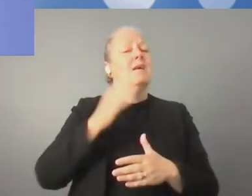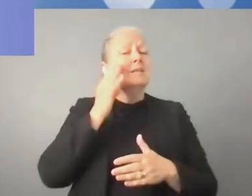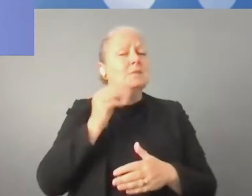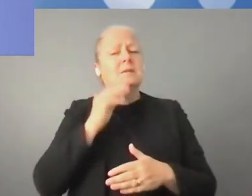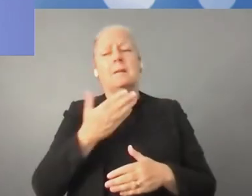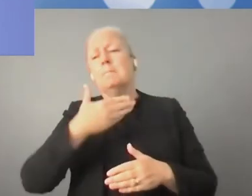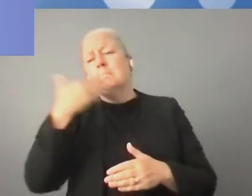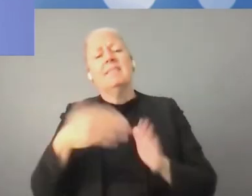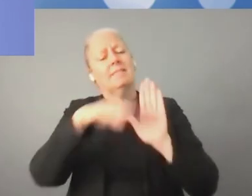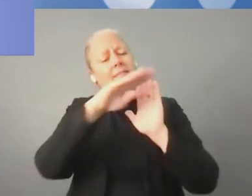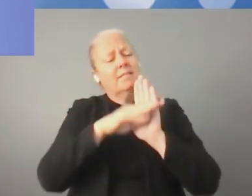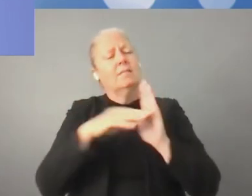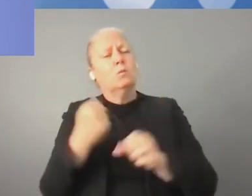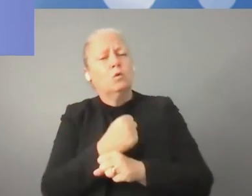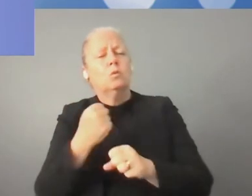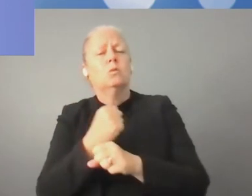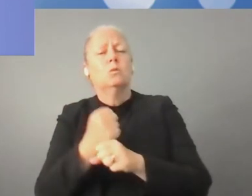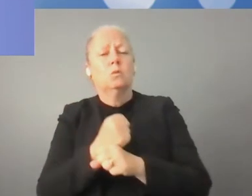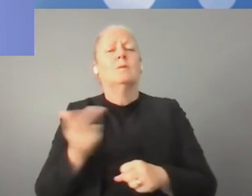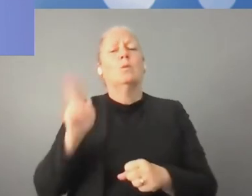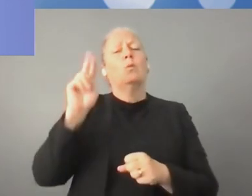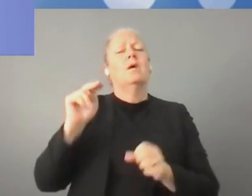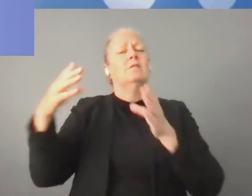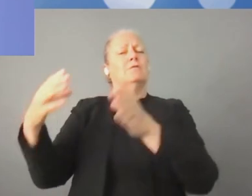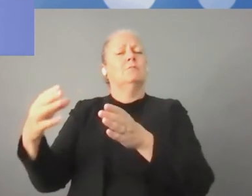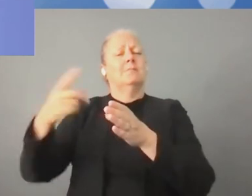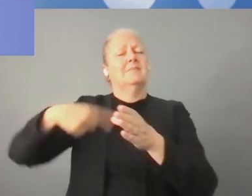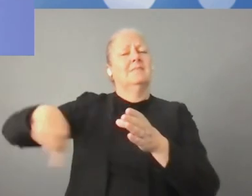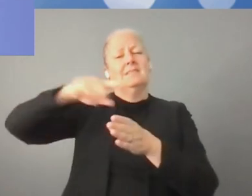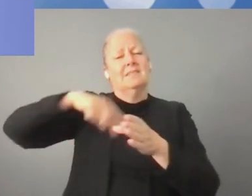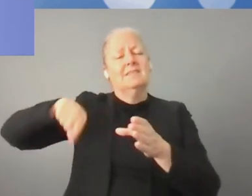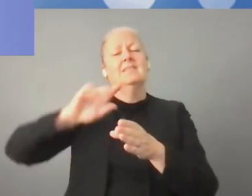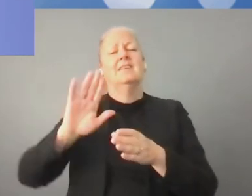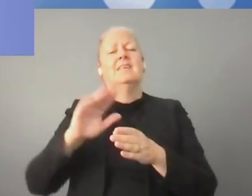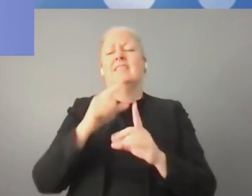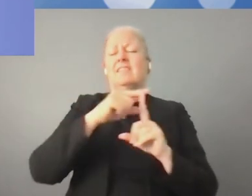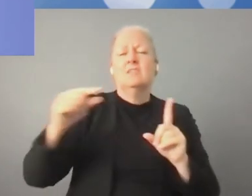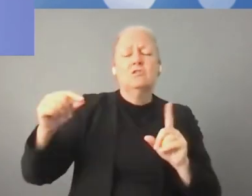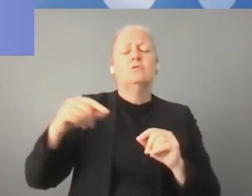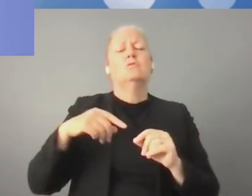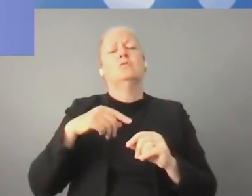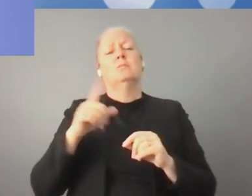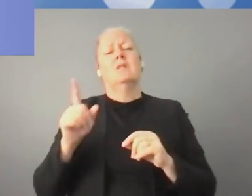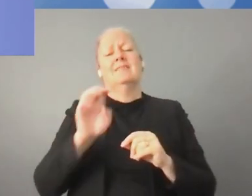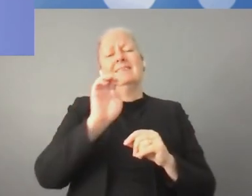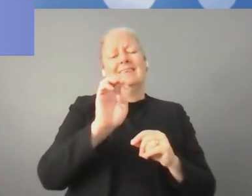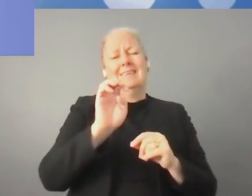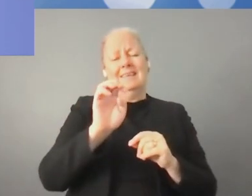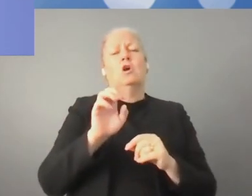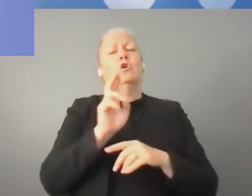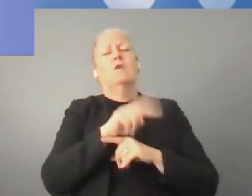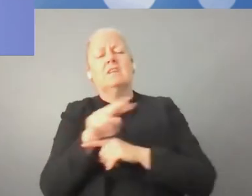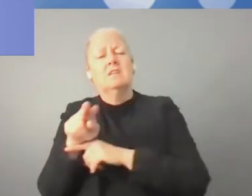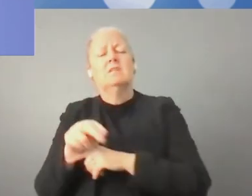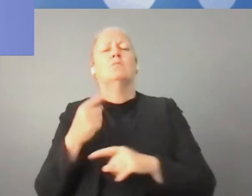Seguramente compartiremos nuestras mejores prácticas, nuestros conocimientos técnicos en el marco de